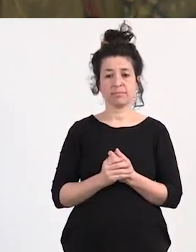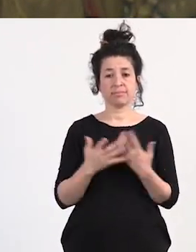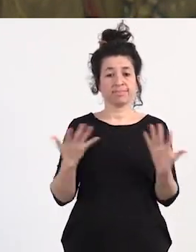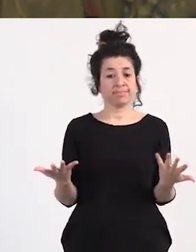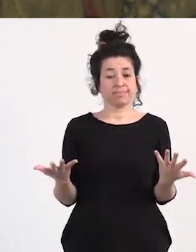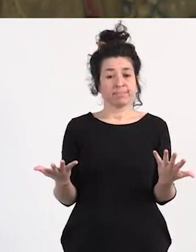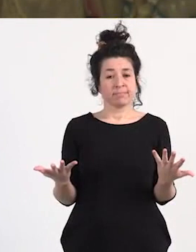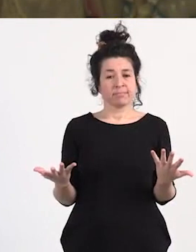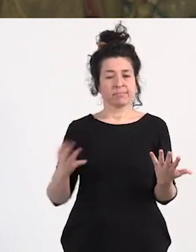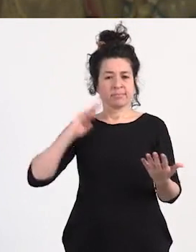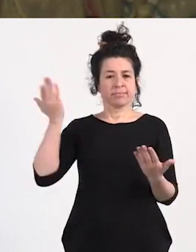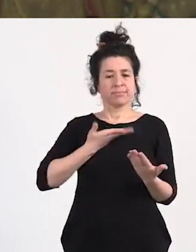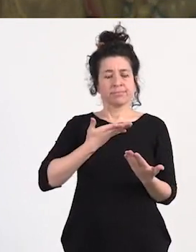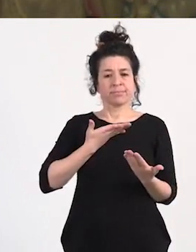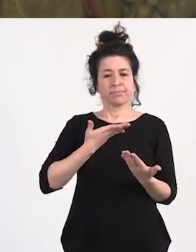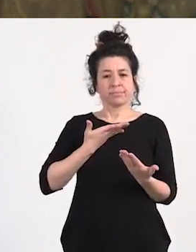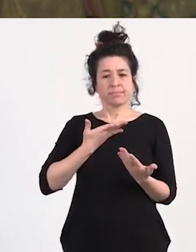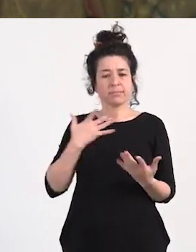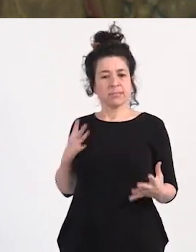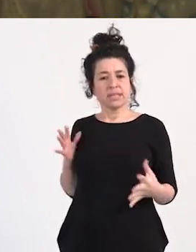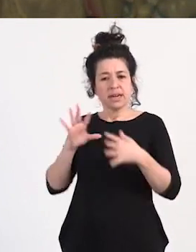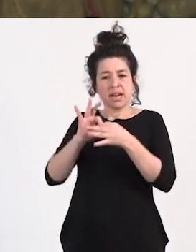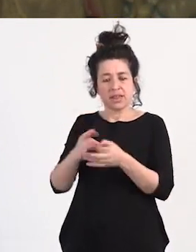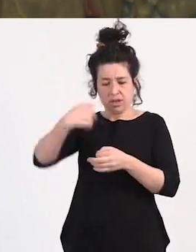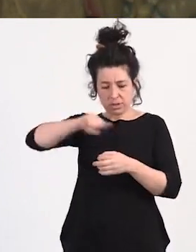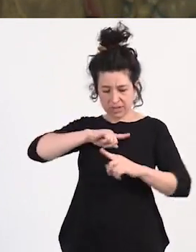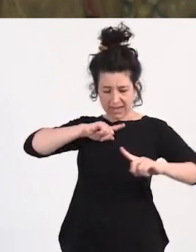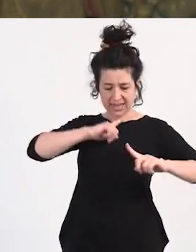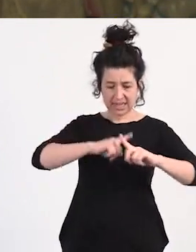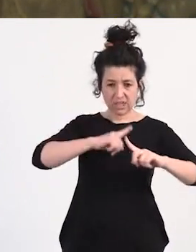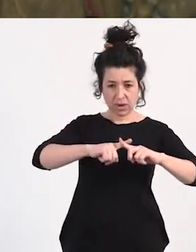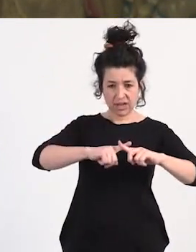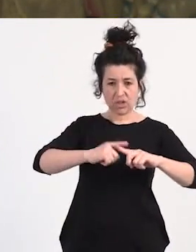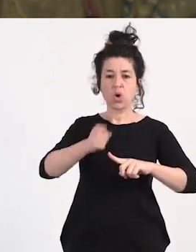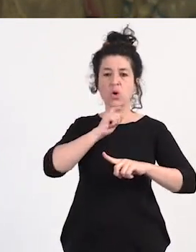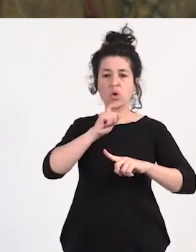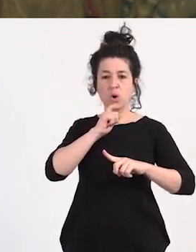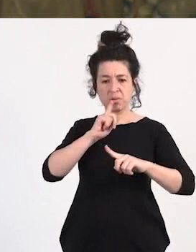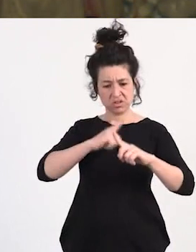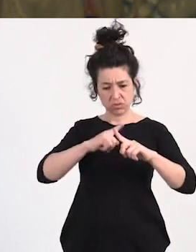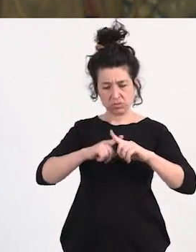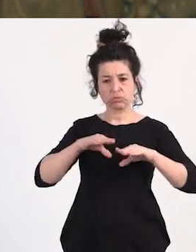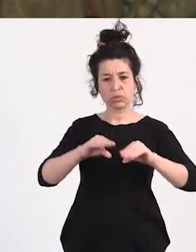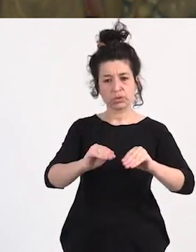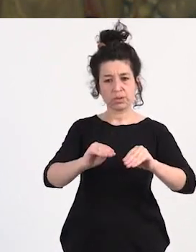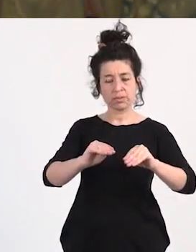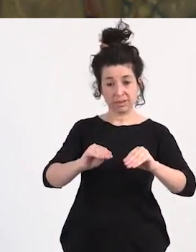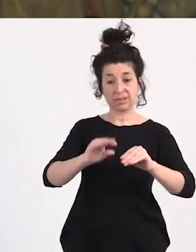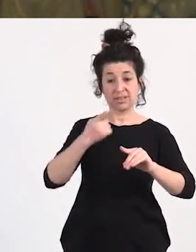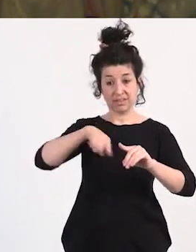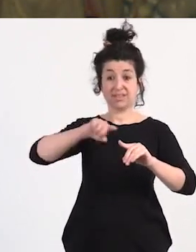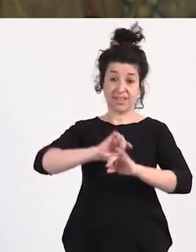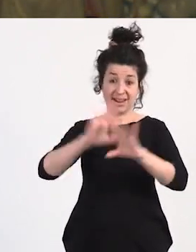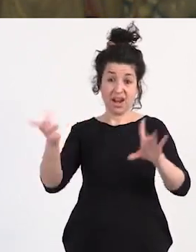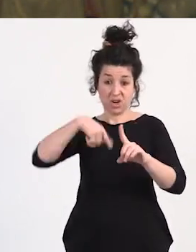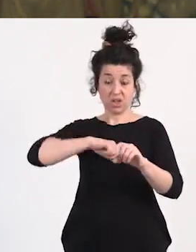y nos interpela de una manera que tiene que ver con nuestra sexualidad como utilizamos nuestra sexualidad y por supuesto a nosotras las